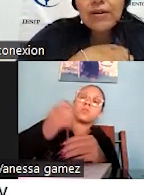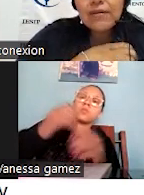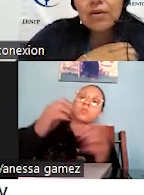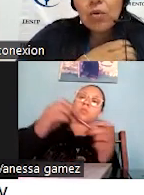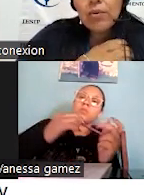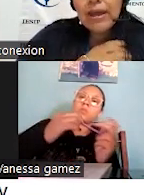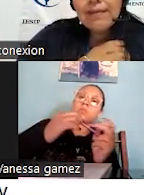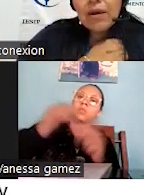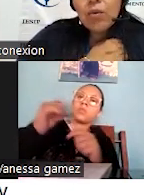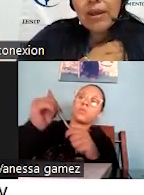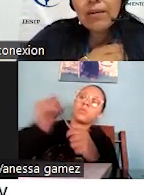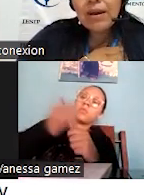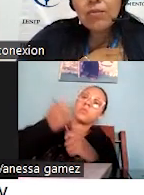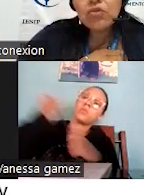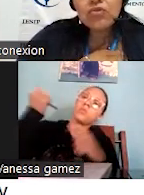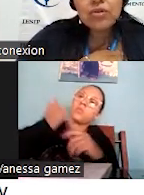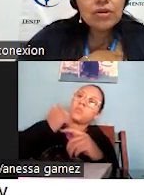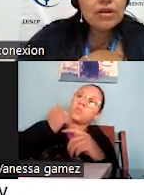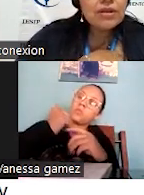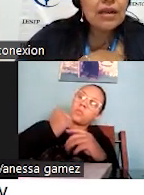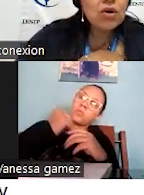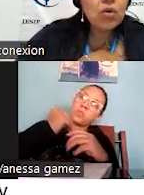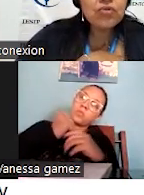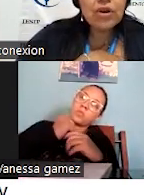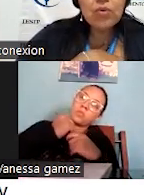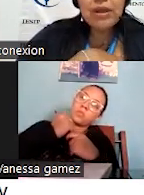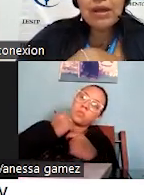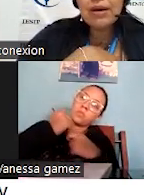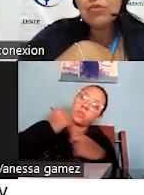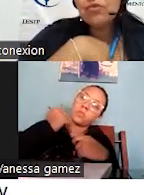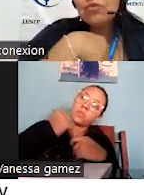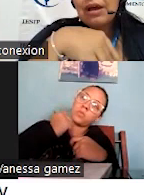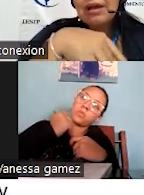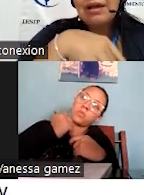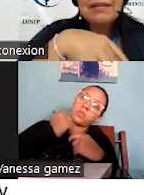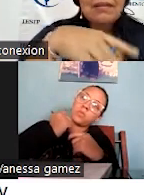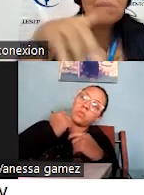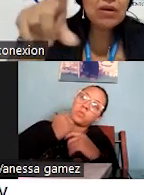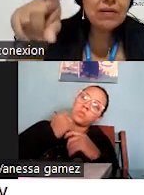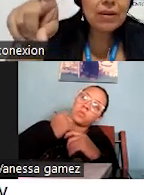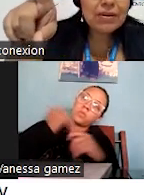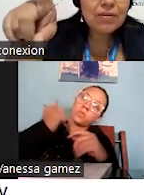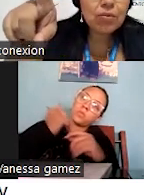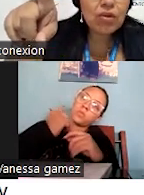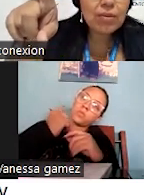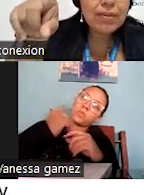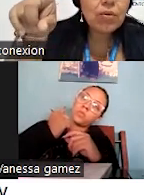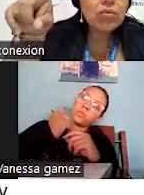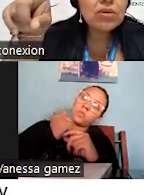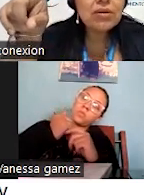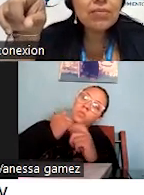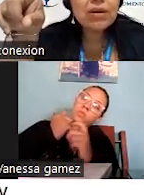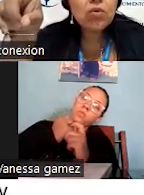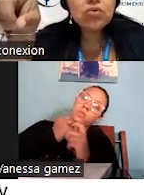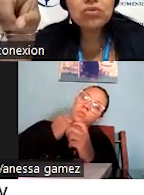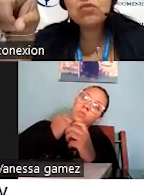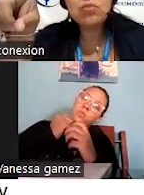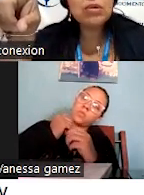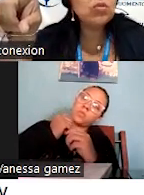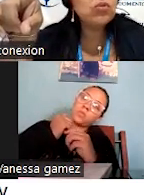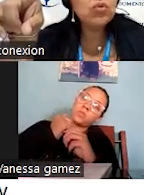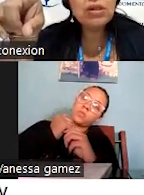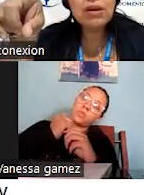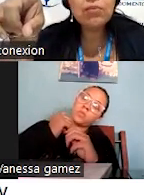hubiéramos tal cosa, hubiéramos. Esa palabra se puede usar para un